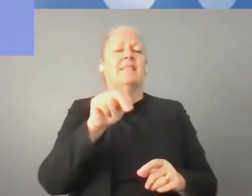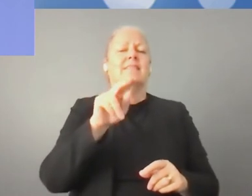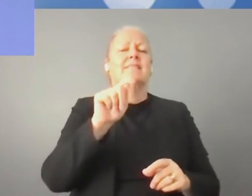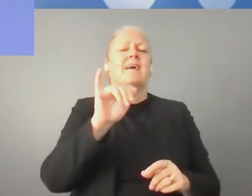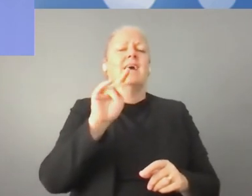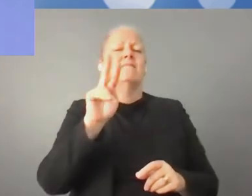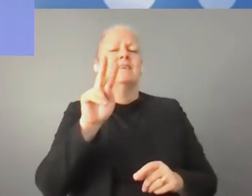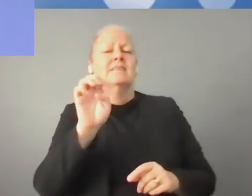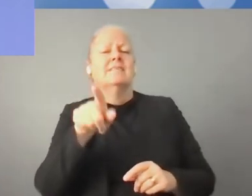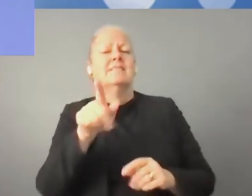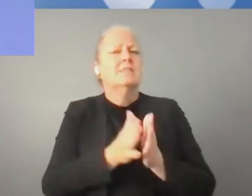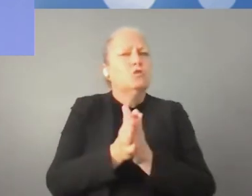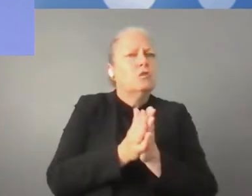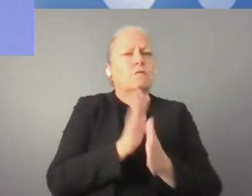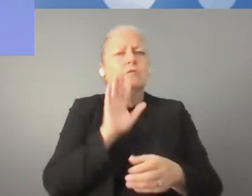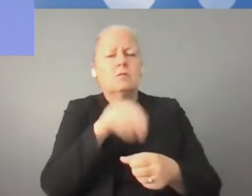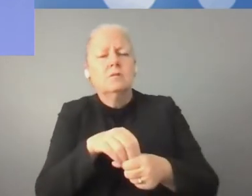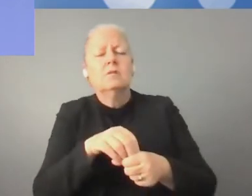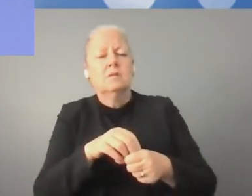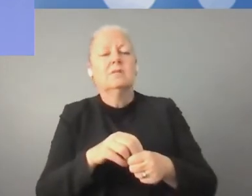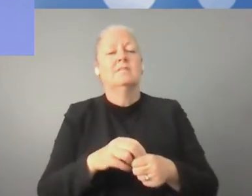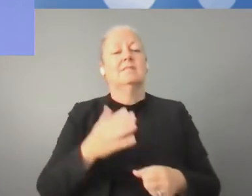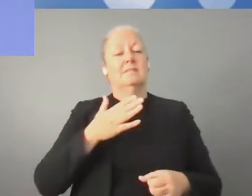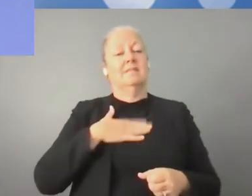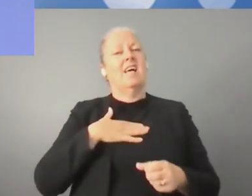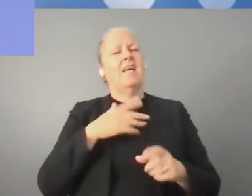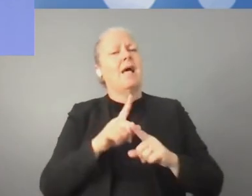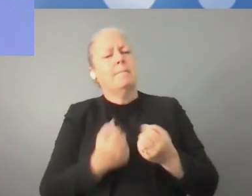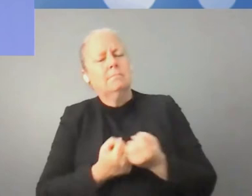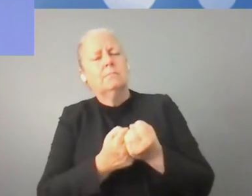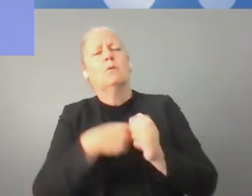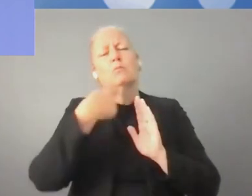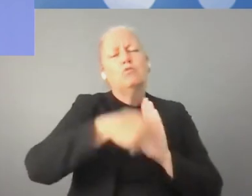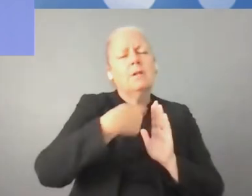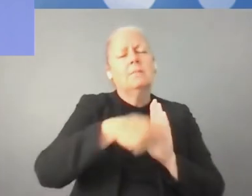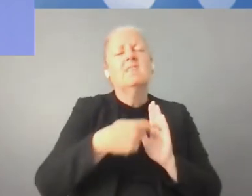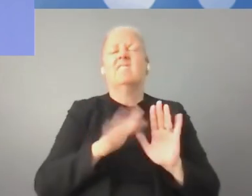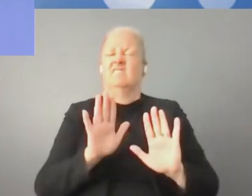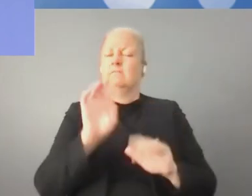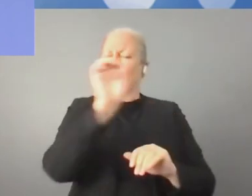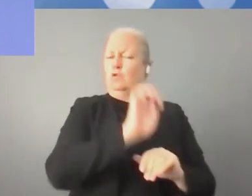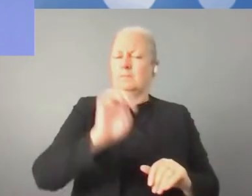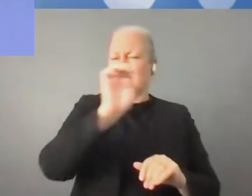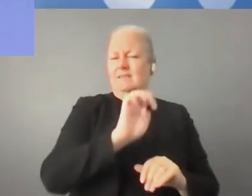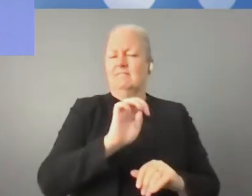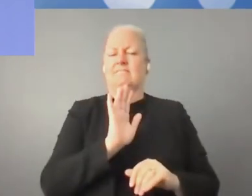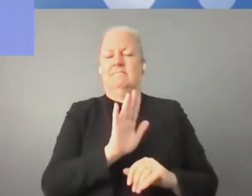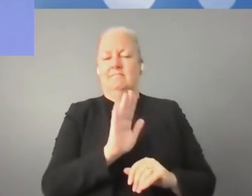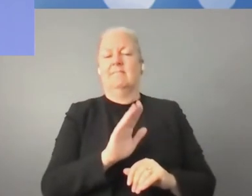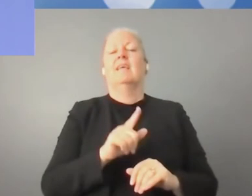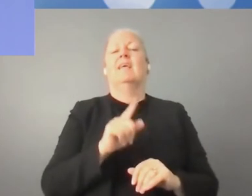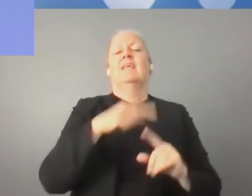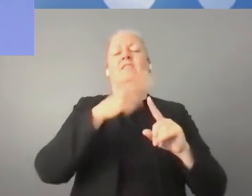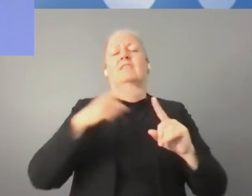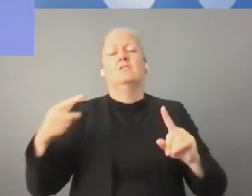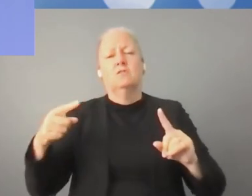temas de financiación, que creen incentivos financieros. Lo que nosotros estamos ahora haciendo en